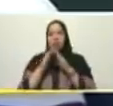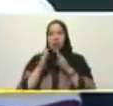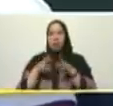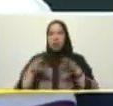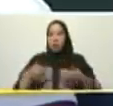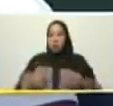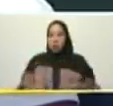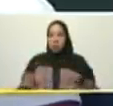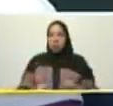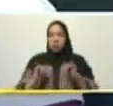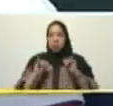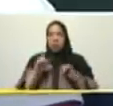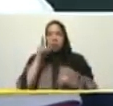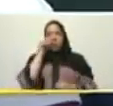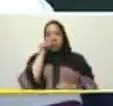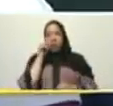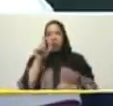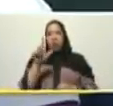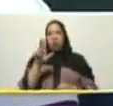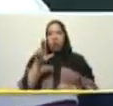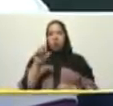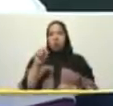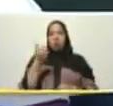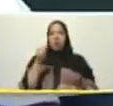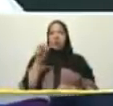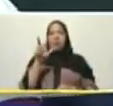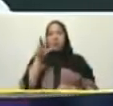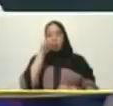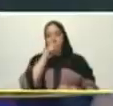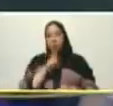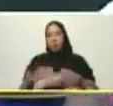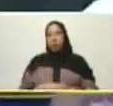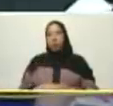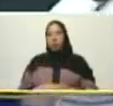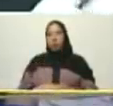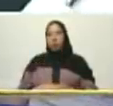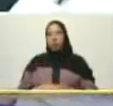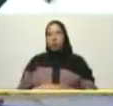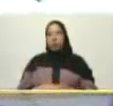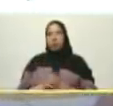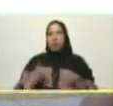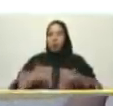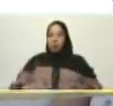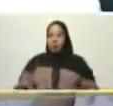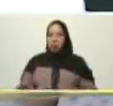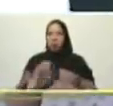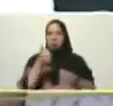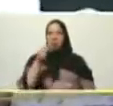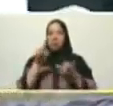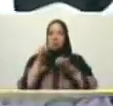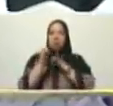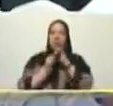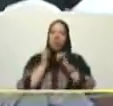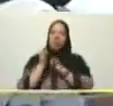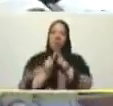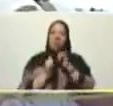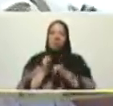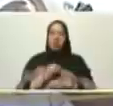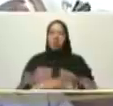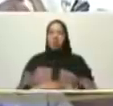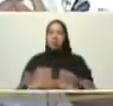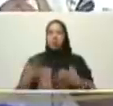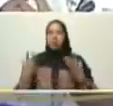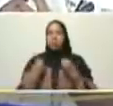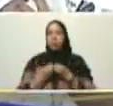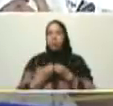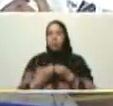hija Lucía de 13 años mi bebé de 17 días de nacida y junto a mi compañera